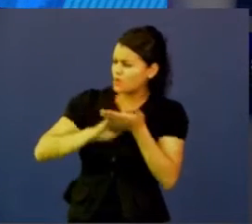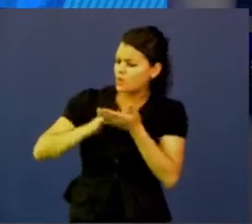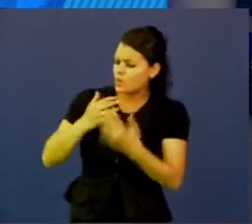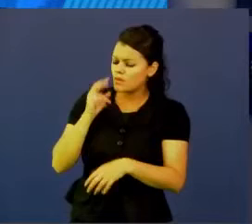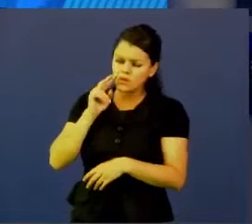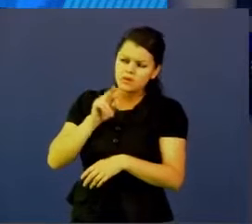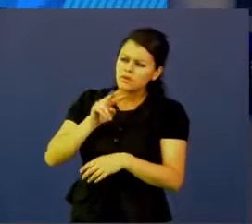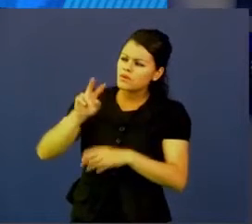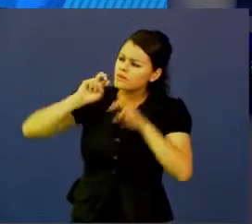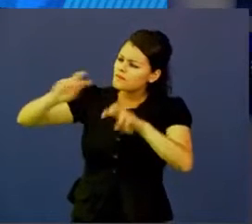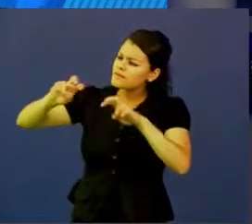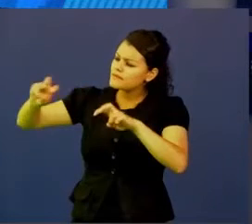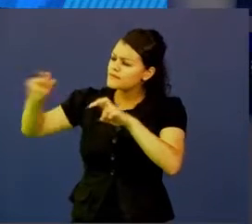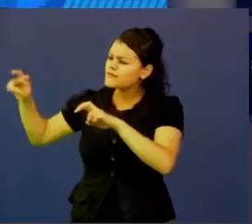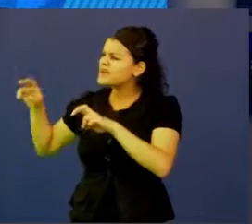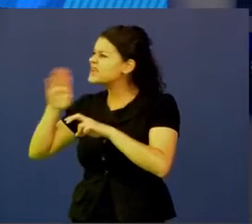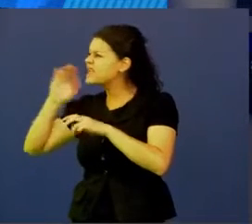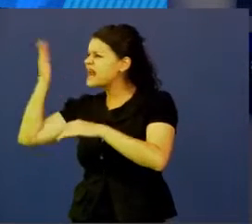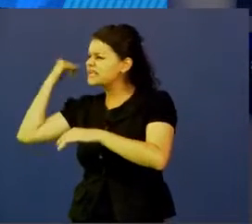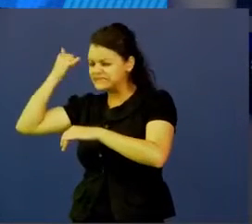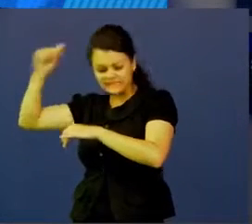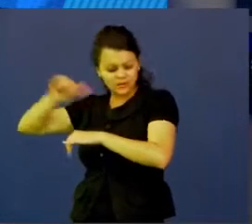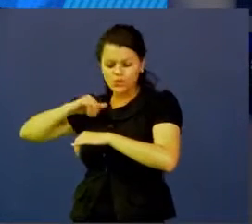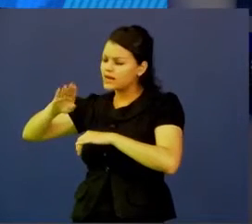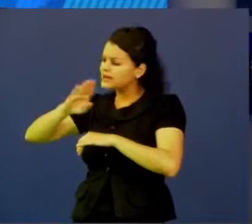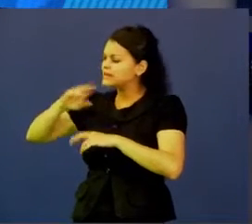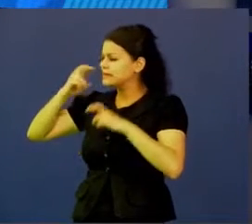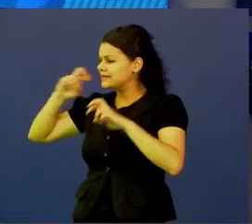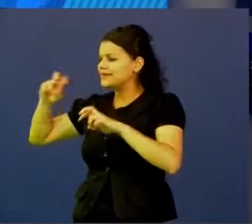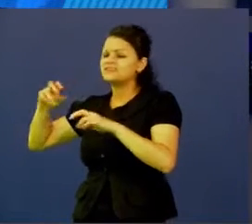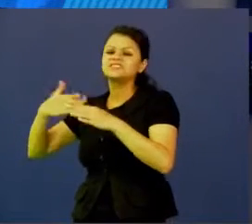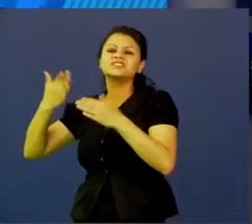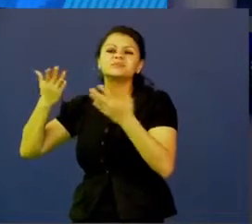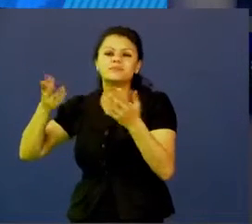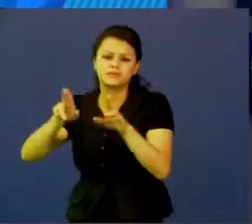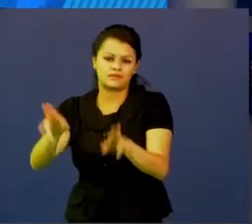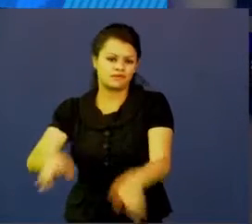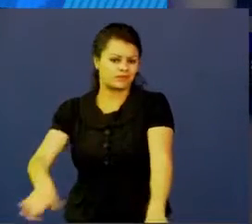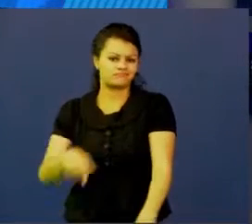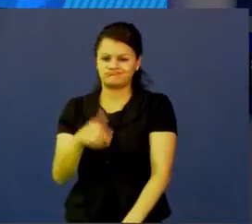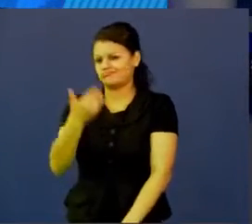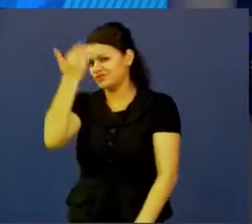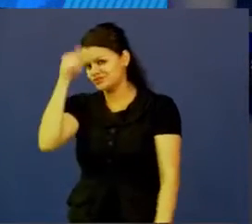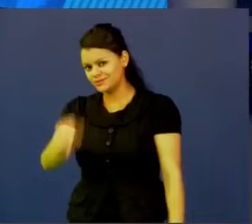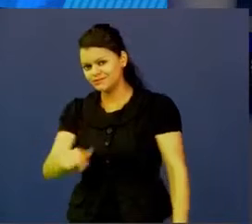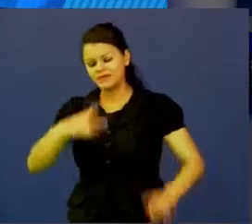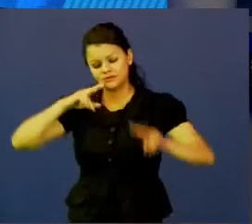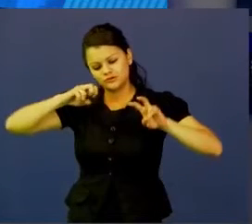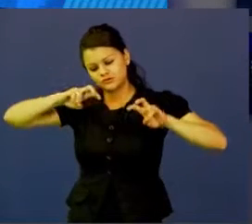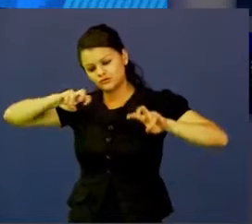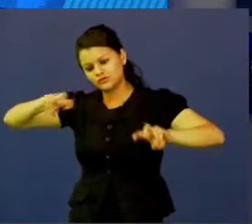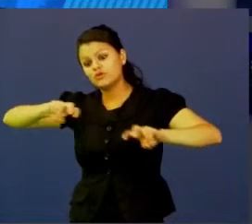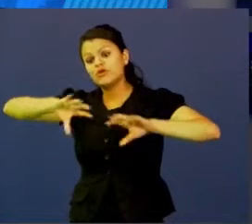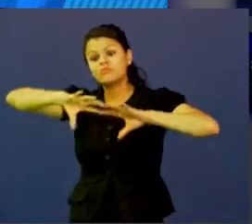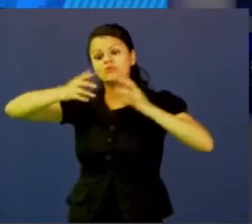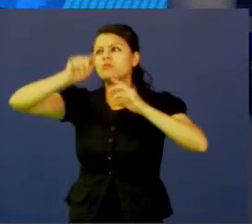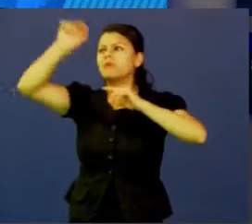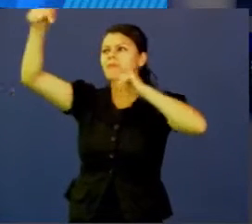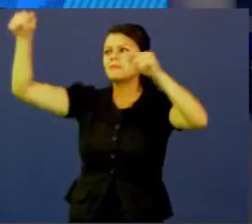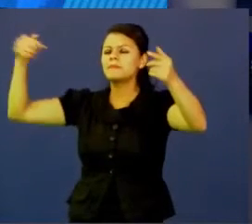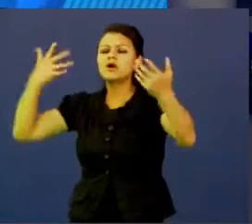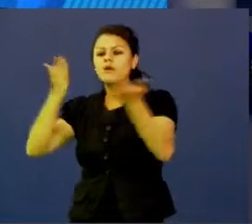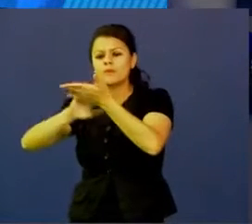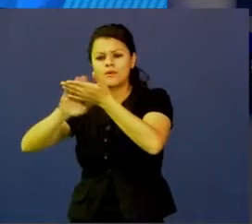y explorar y aquí nos sirve muchísimo internet, empiezo a explorar cómo el resto del mundo solucionó esa